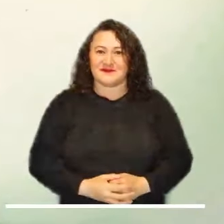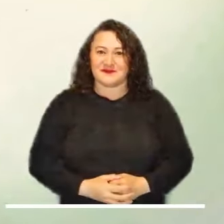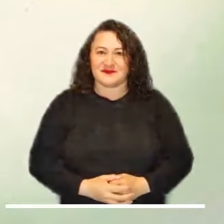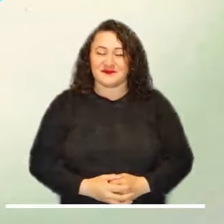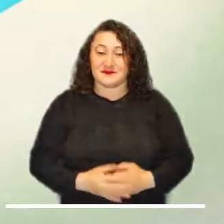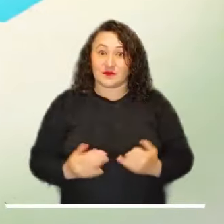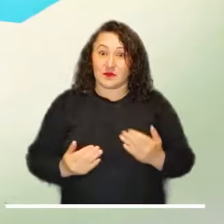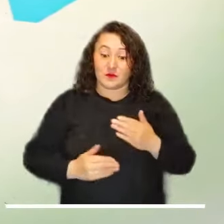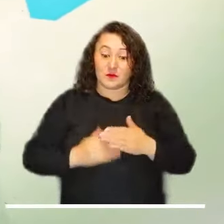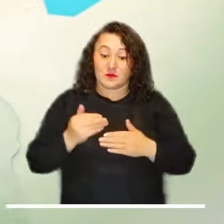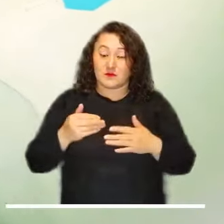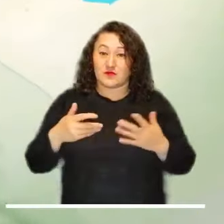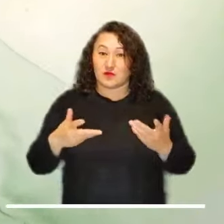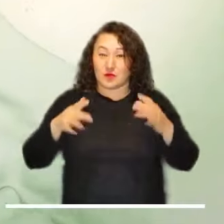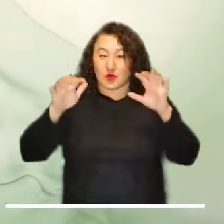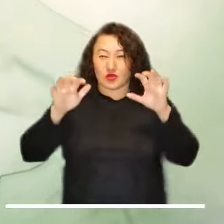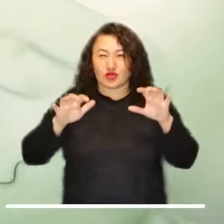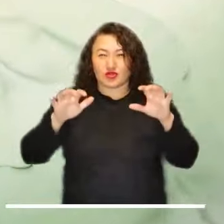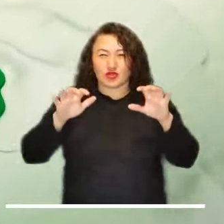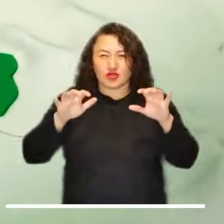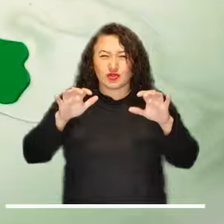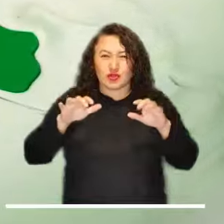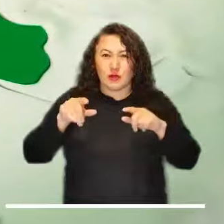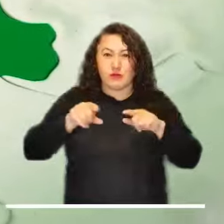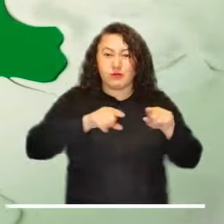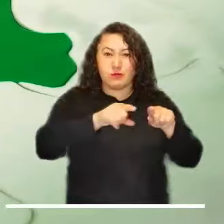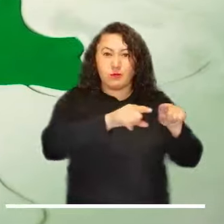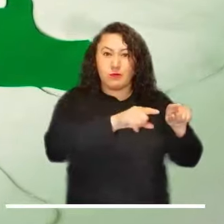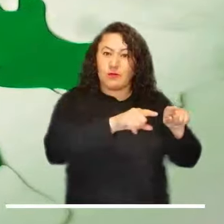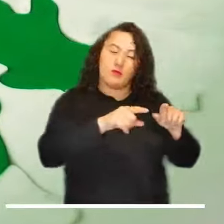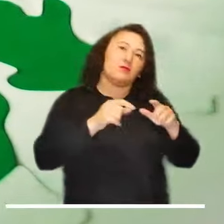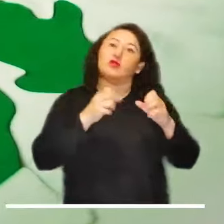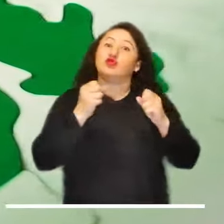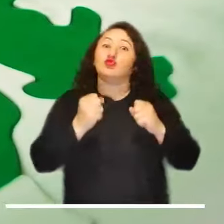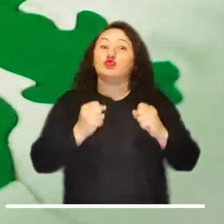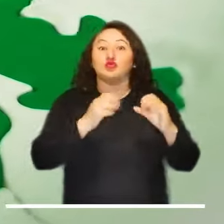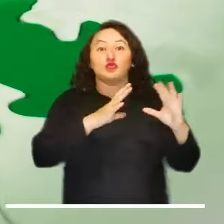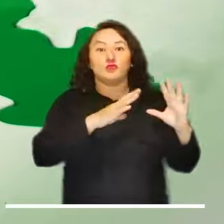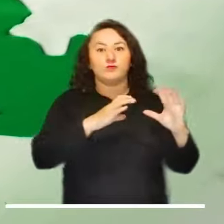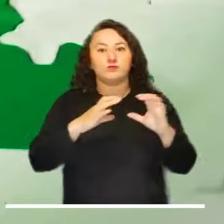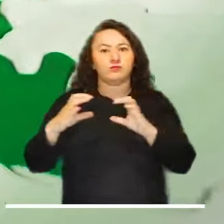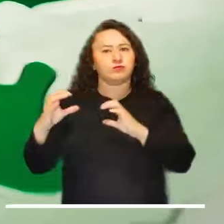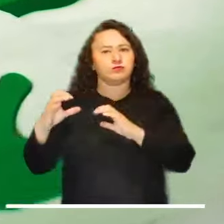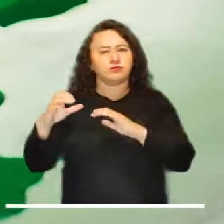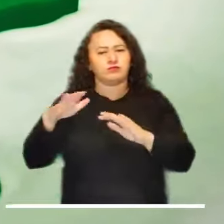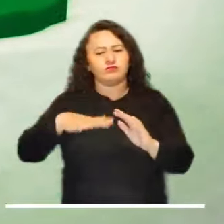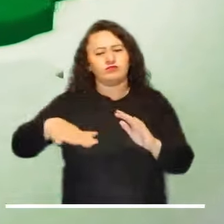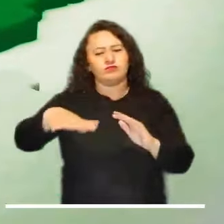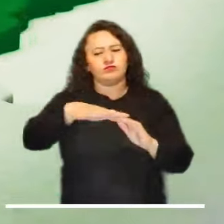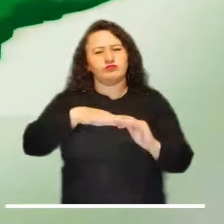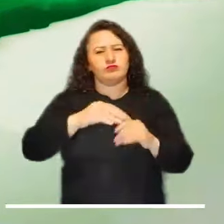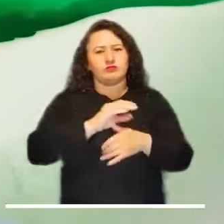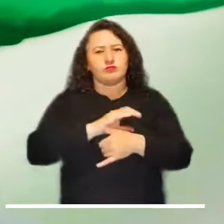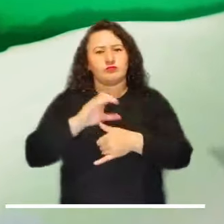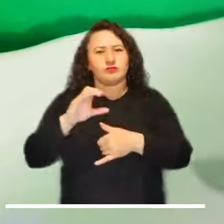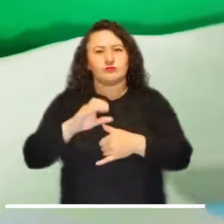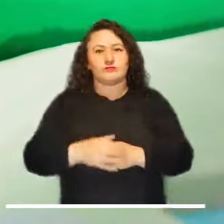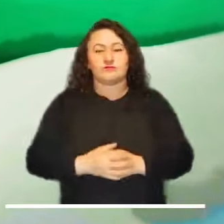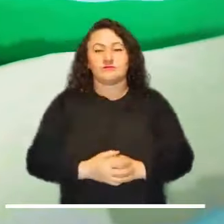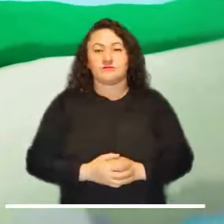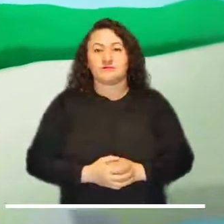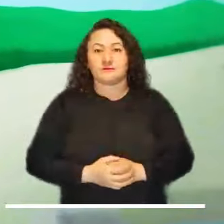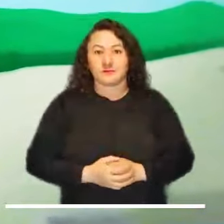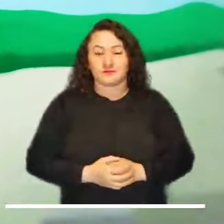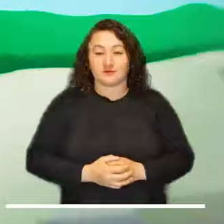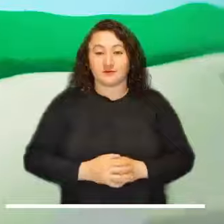iniciará con precipitaciones de variada intensidad y fuertes nubarrones en la totalidad de la región Caribe. En la